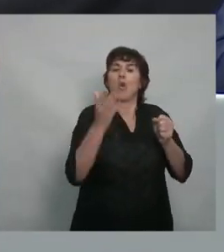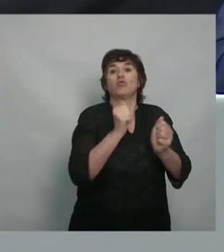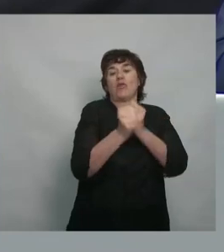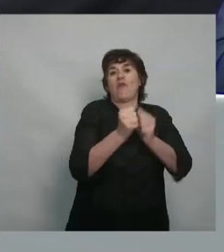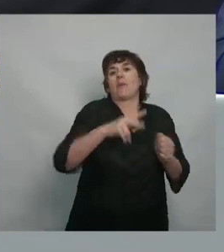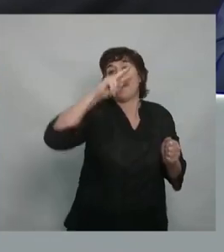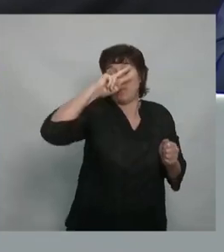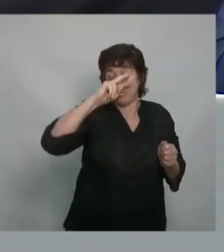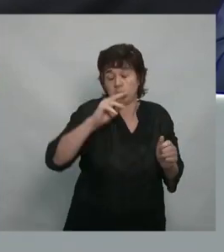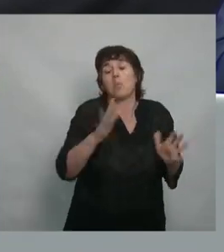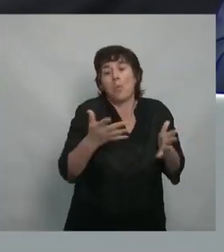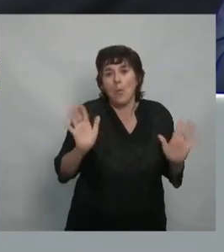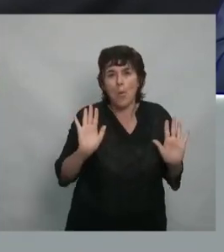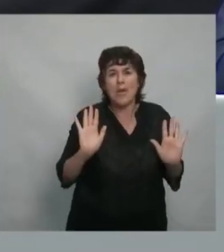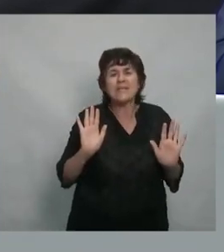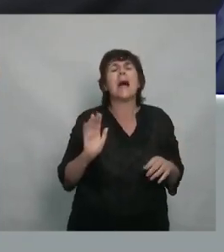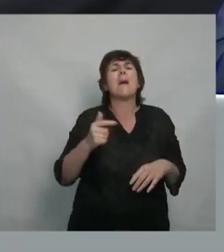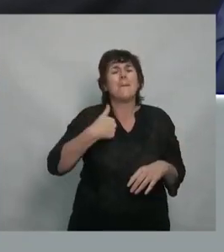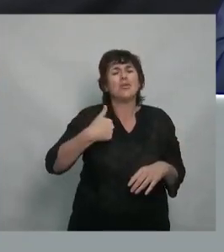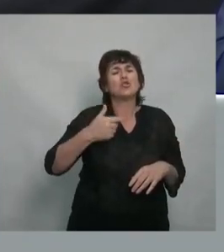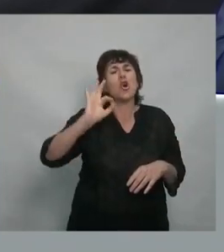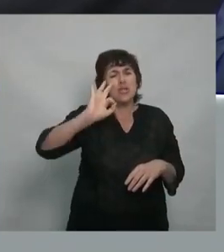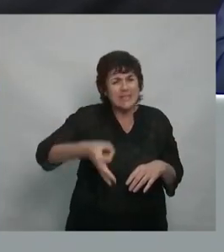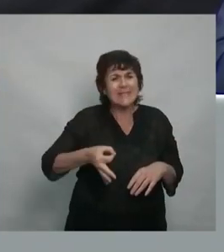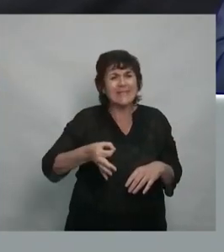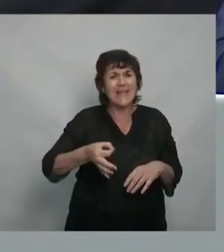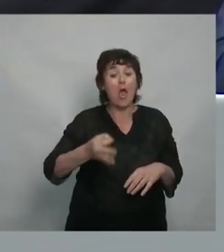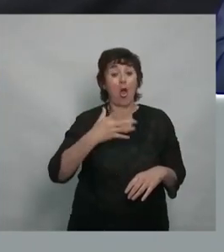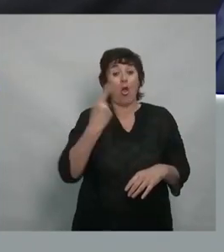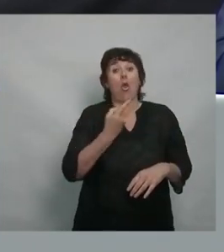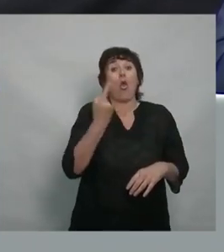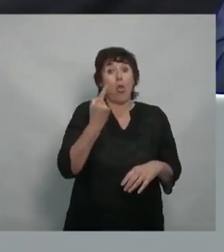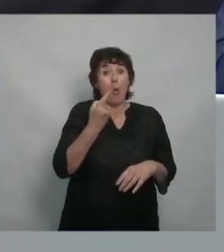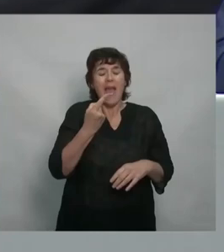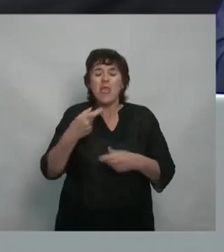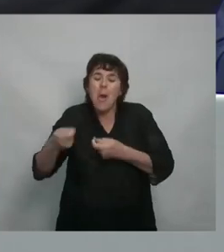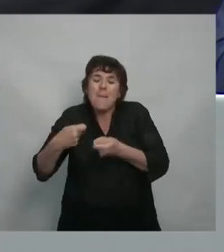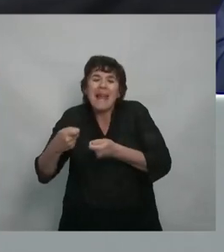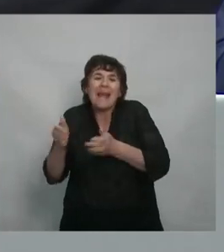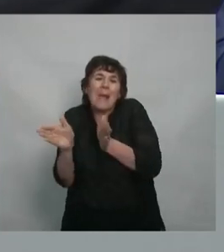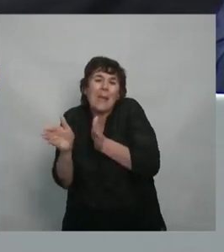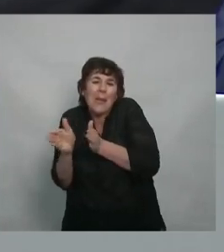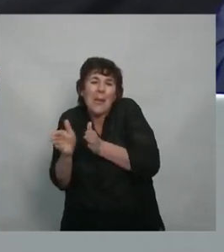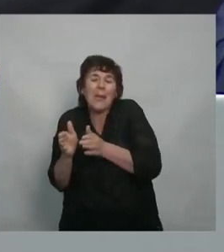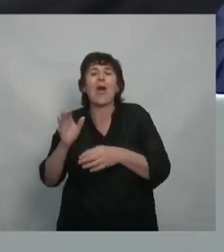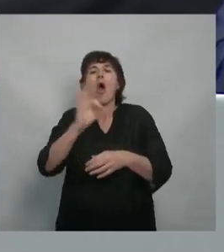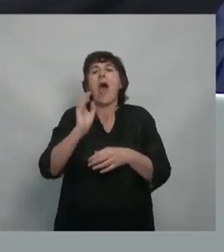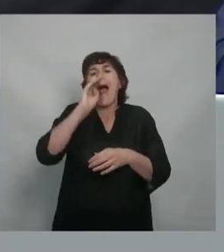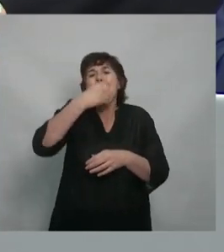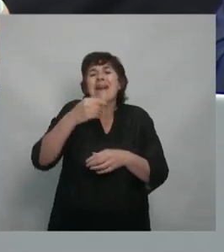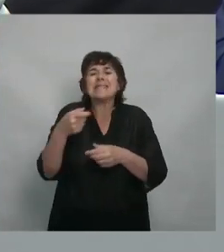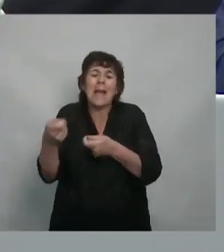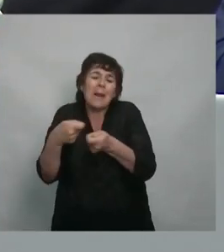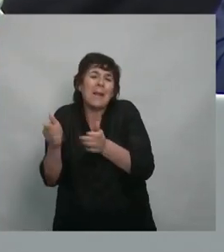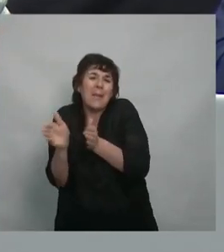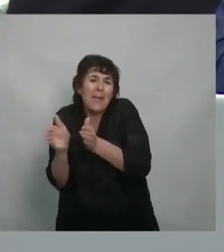fábricas. Pero yo estoy convencida que el dueño del mercadito, que el dueño de la despensa, que